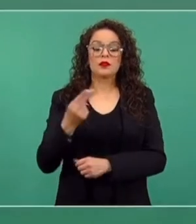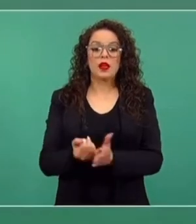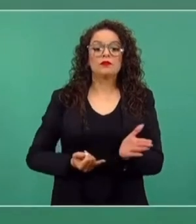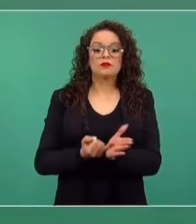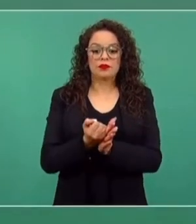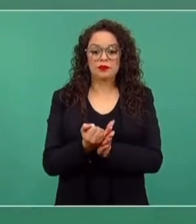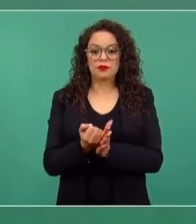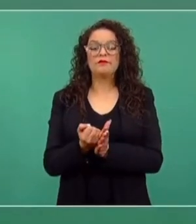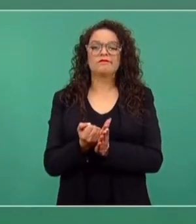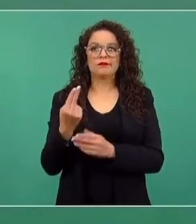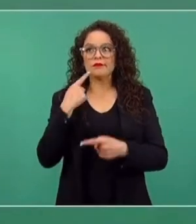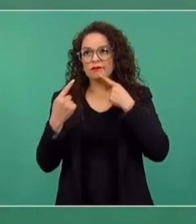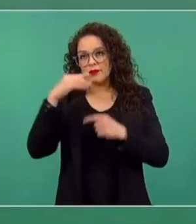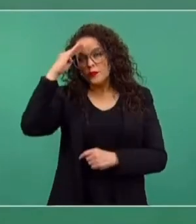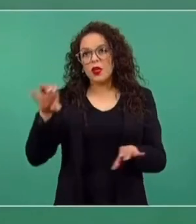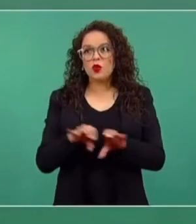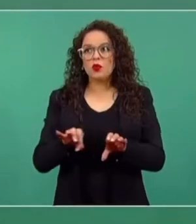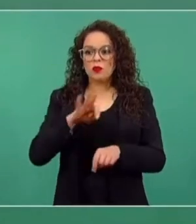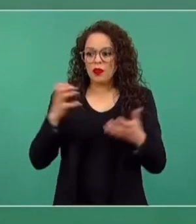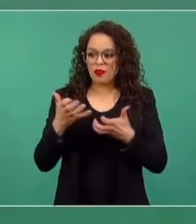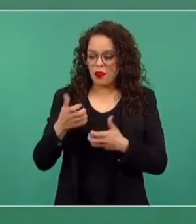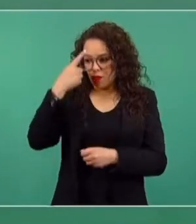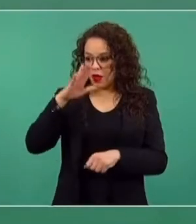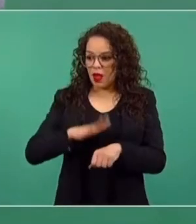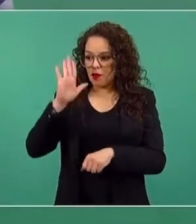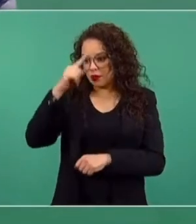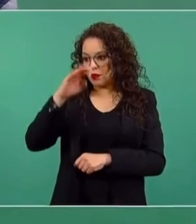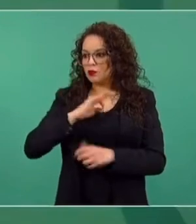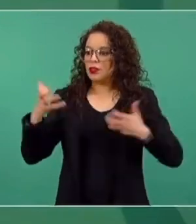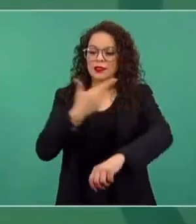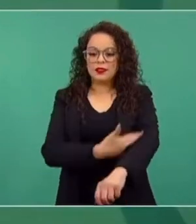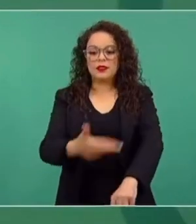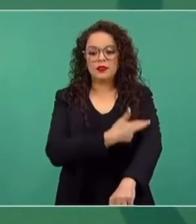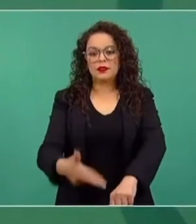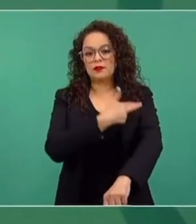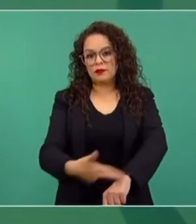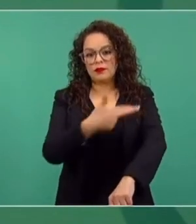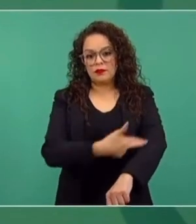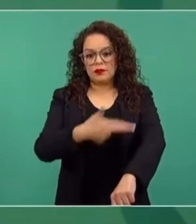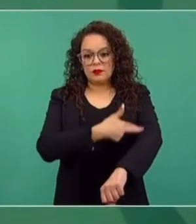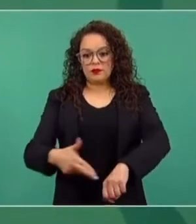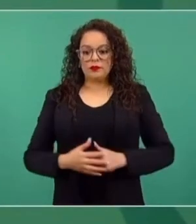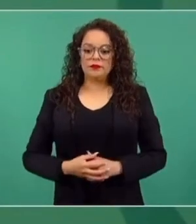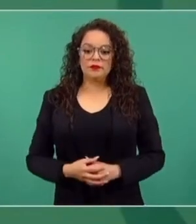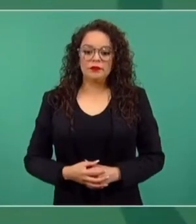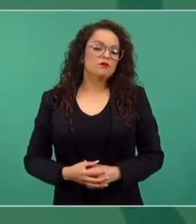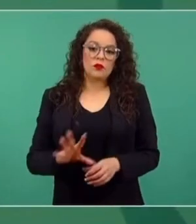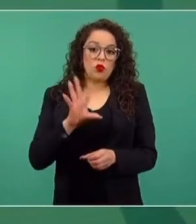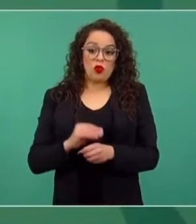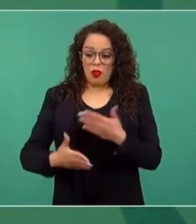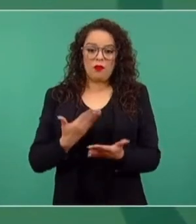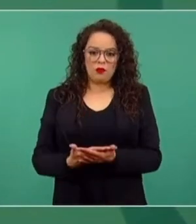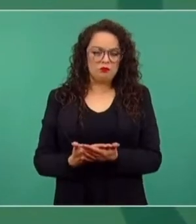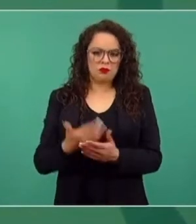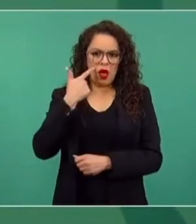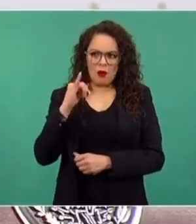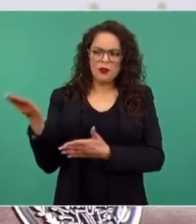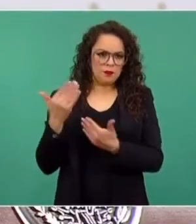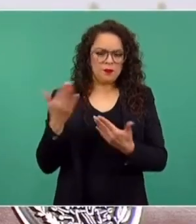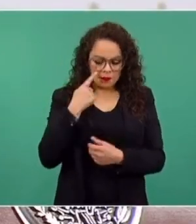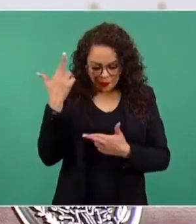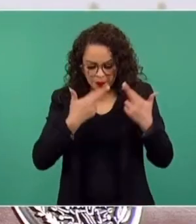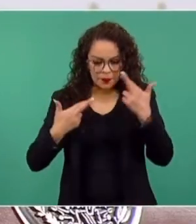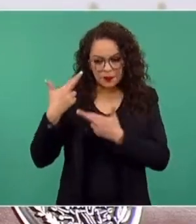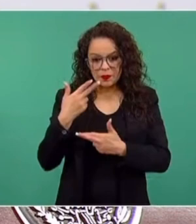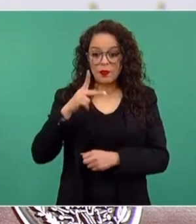cómo se facilitan los trámites y vamos a tomar en cuenta todas las propuestas. Por lo pronto